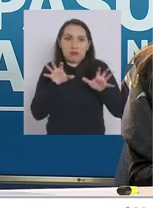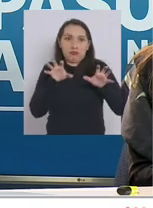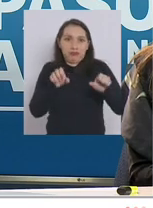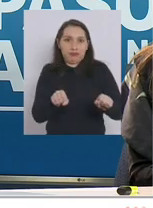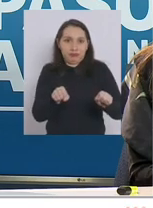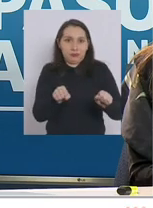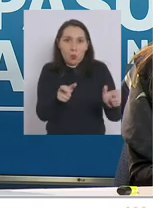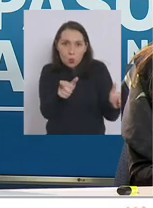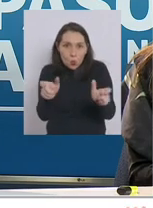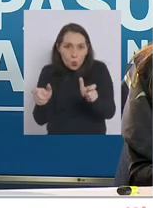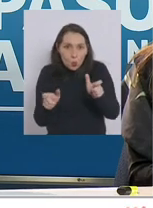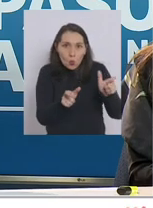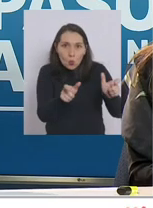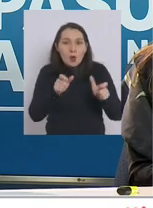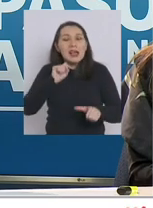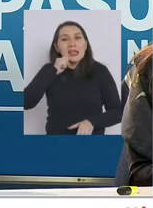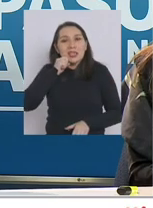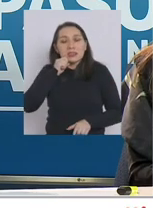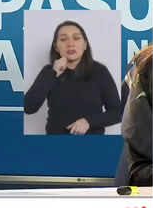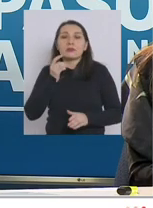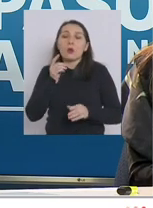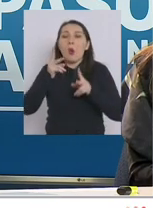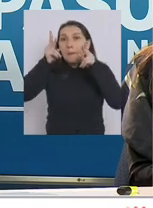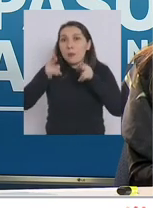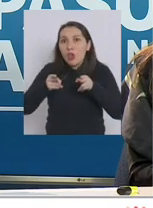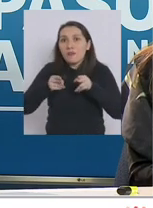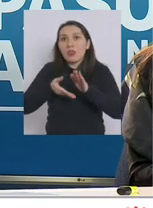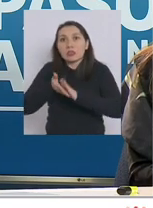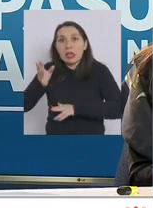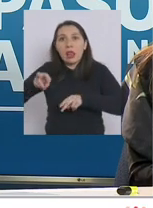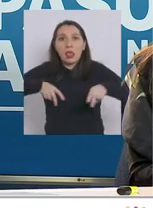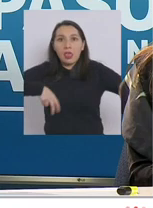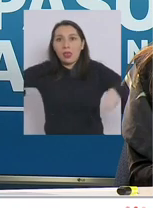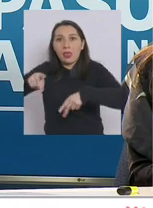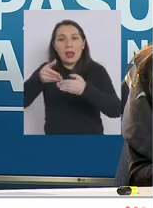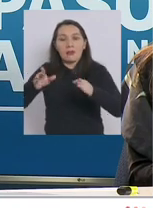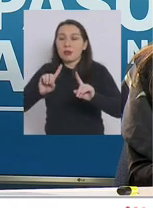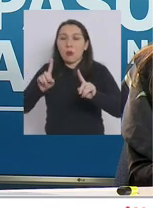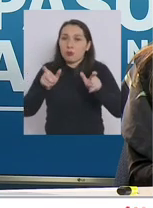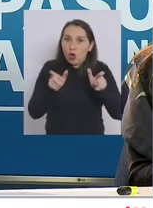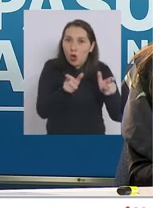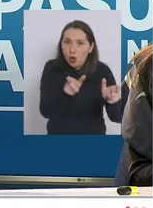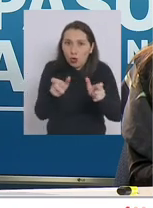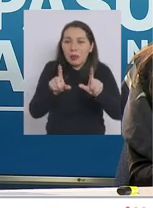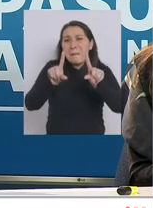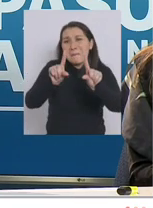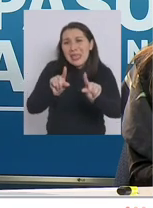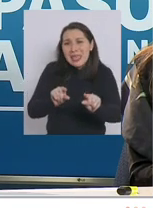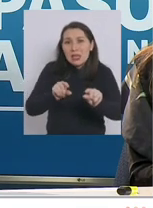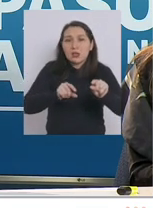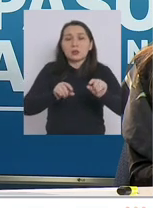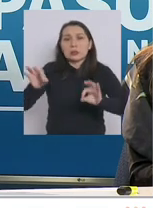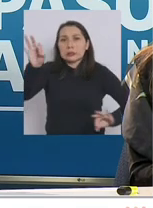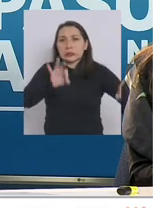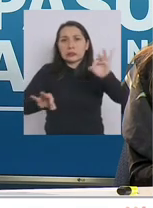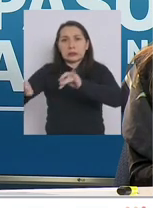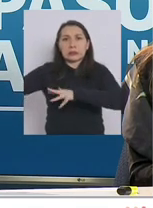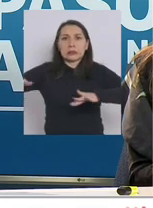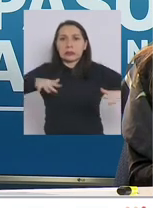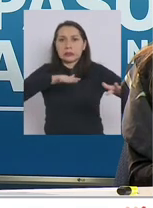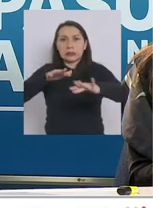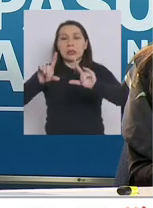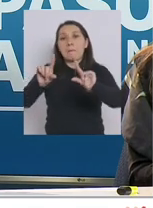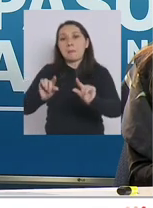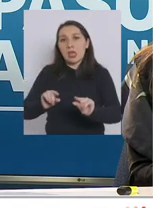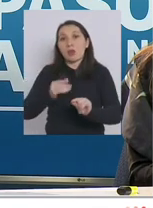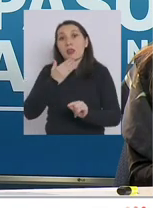que de alguna manera lo que buscan es restringir la movilidad de modo tal de disminuir la circulación viral y con ello